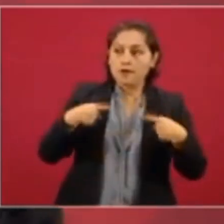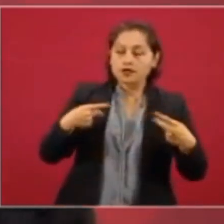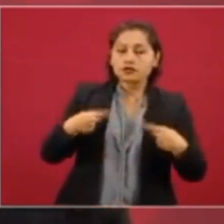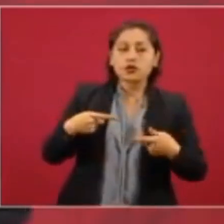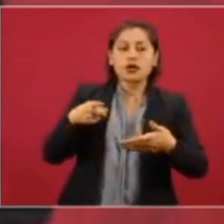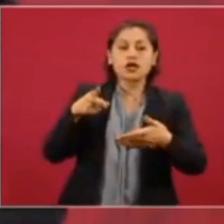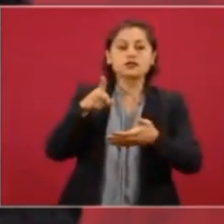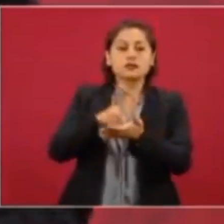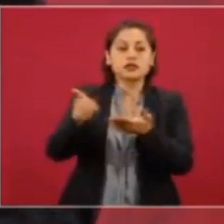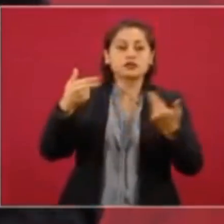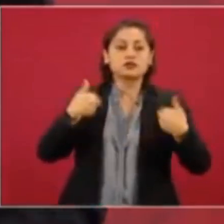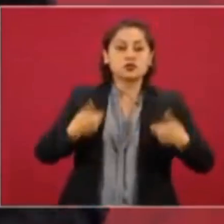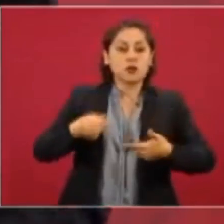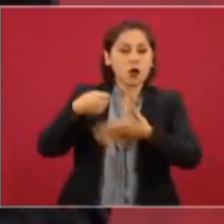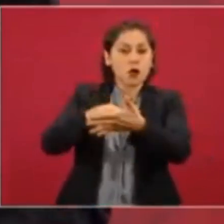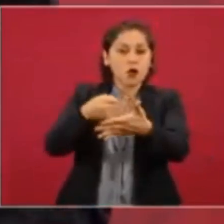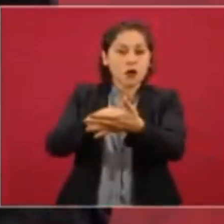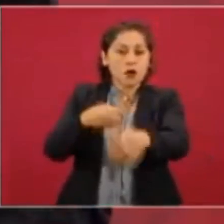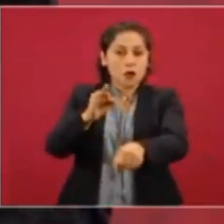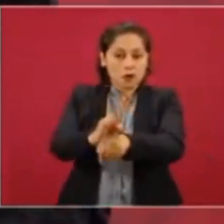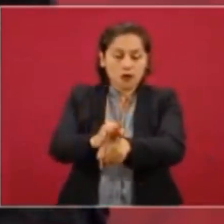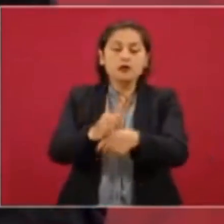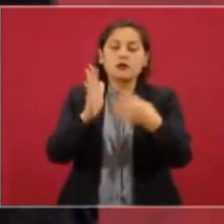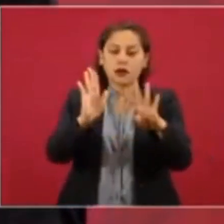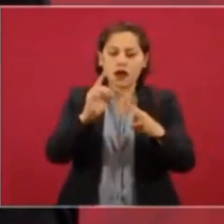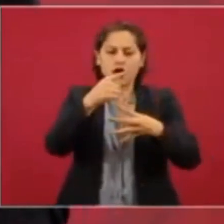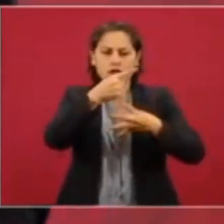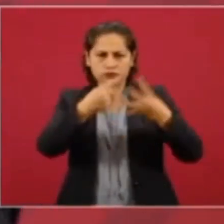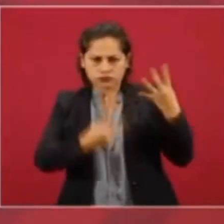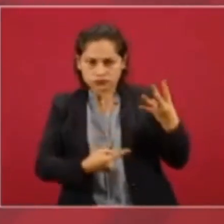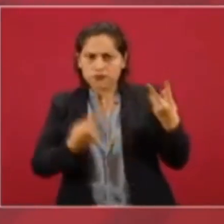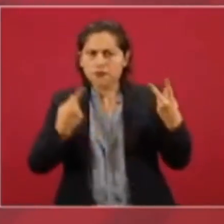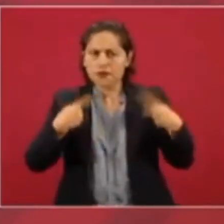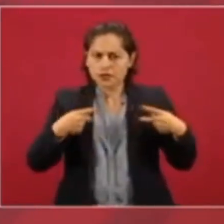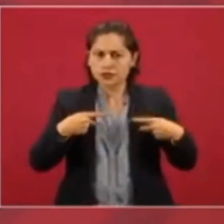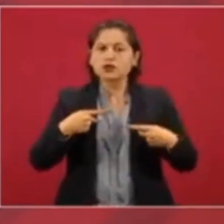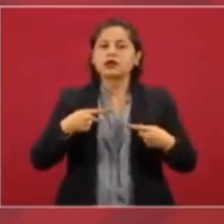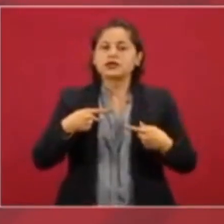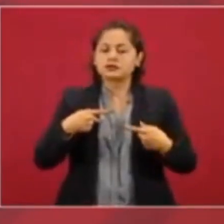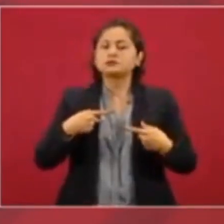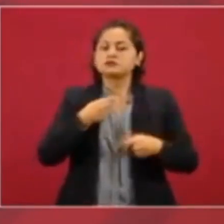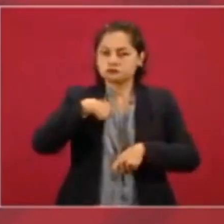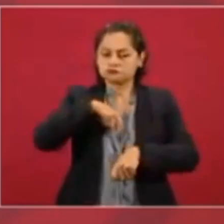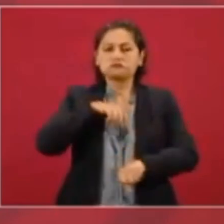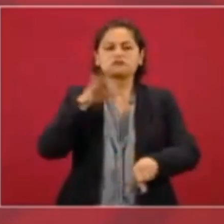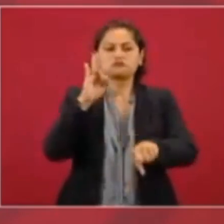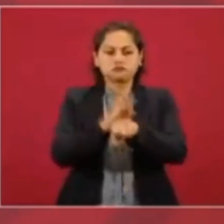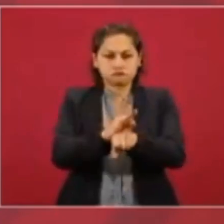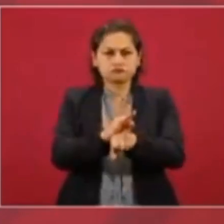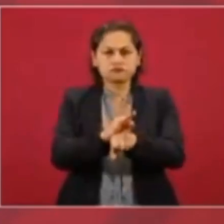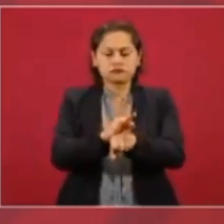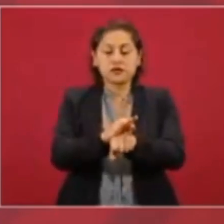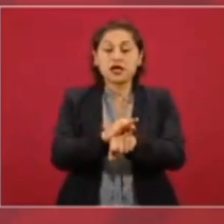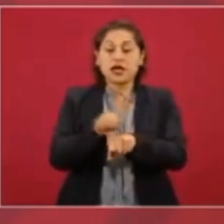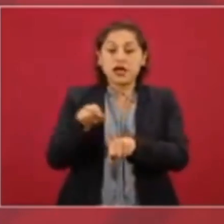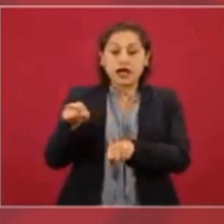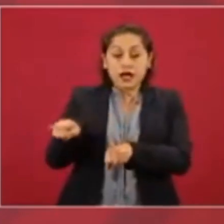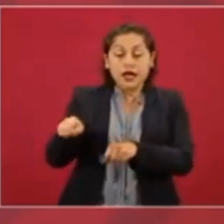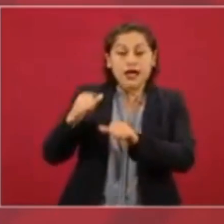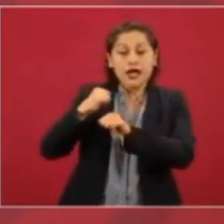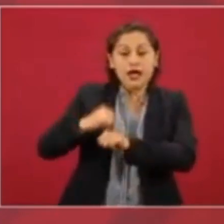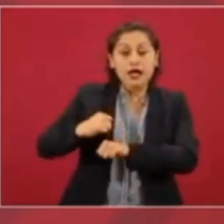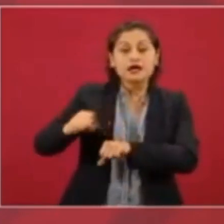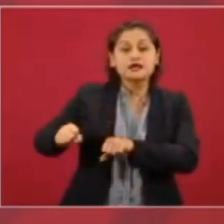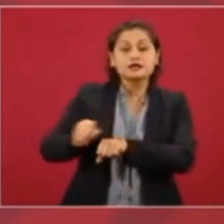la Secretaría de Gobernación, que tiene una función completamente distinta